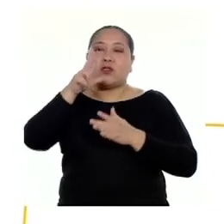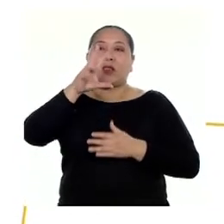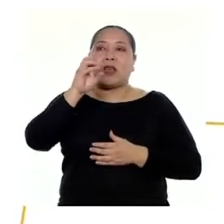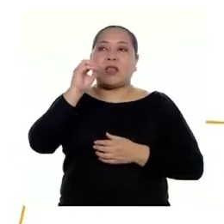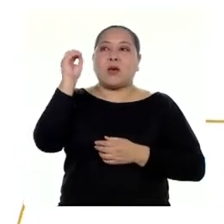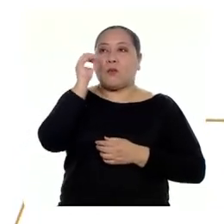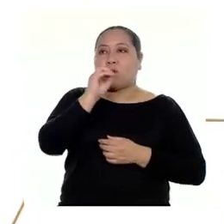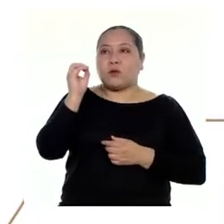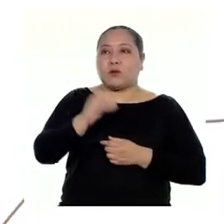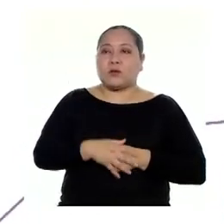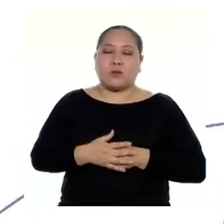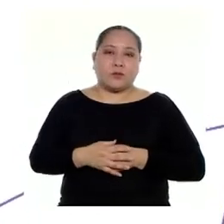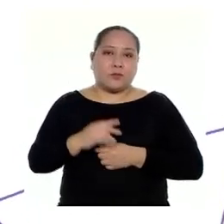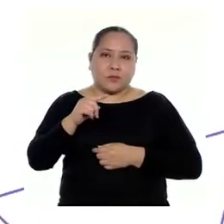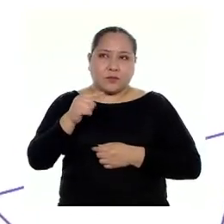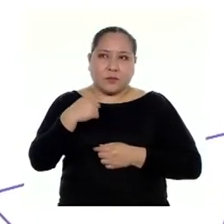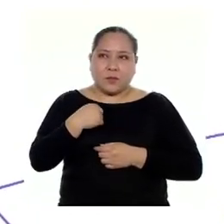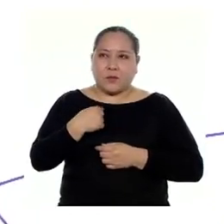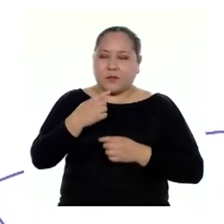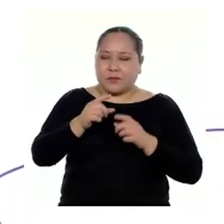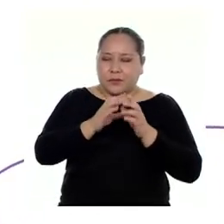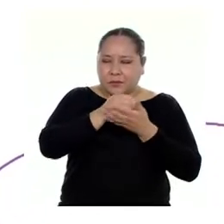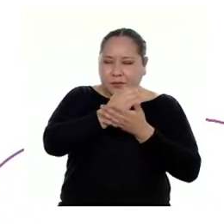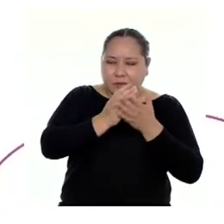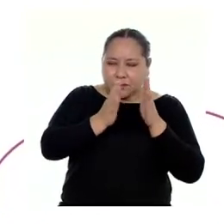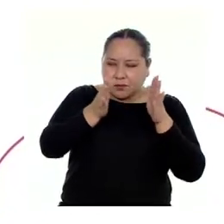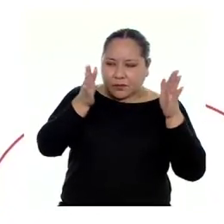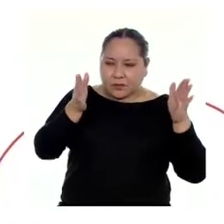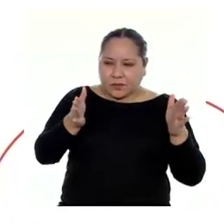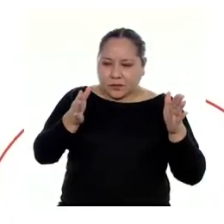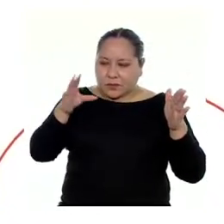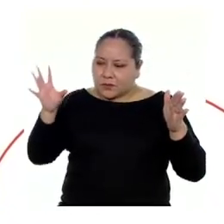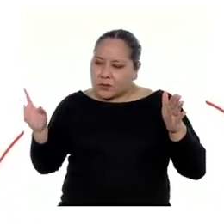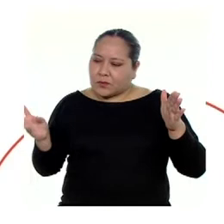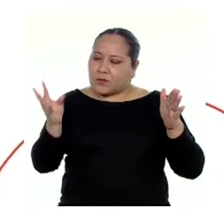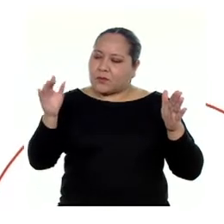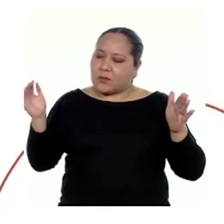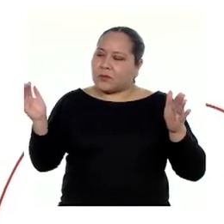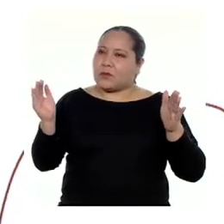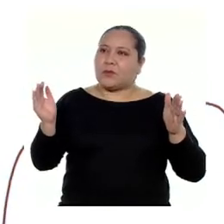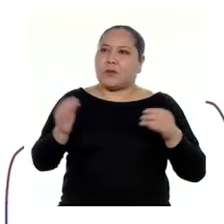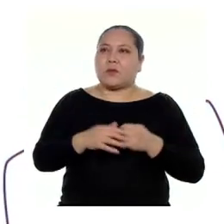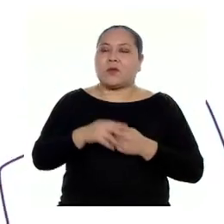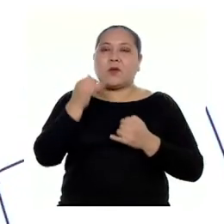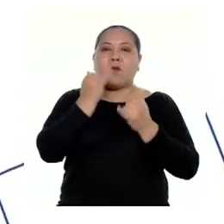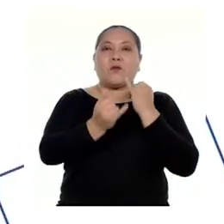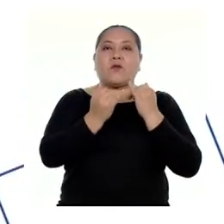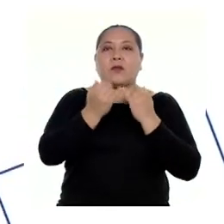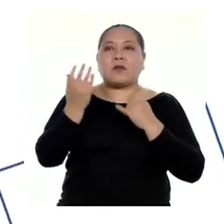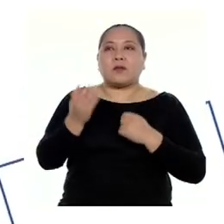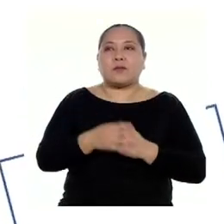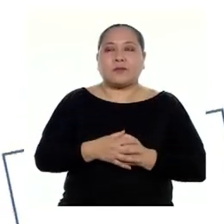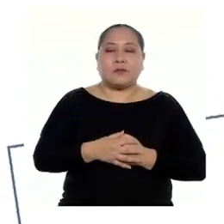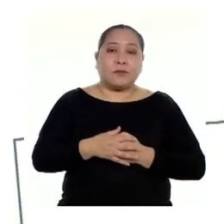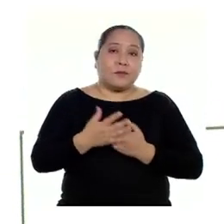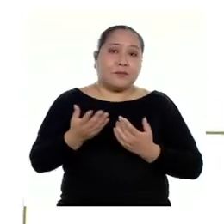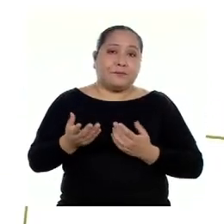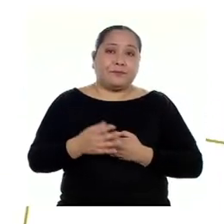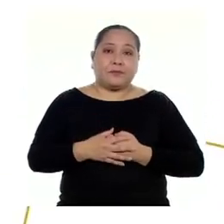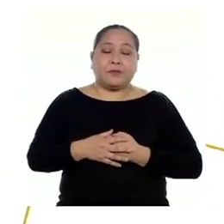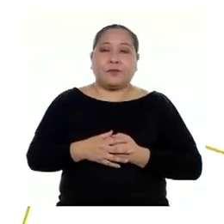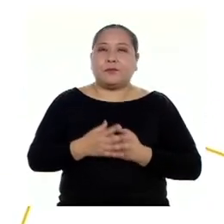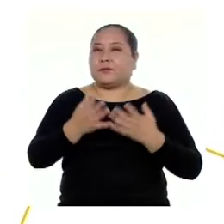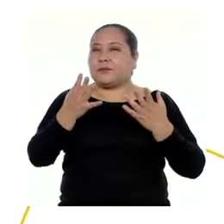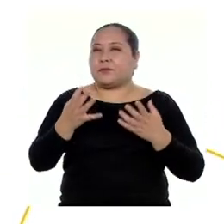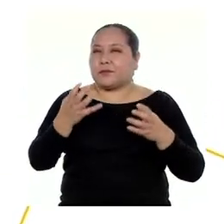Entonces, si tengo un área inicial y se agrega un porcentaje de esa área, tendré un área final. Entonces, lo